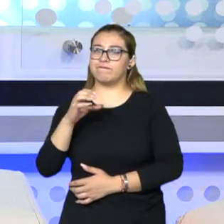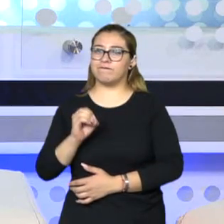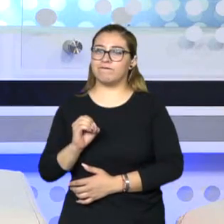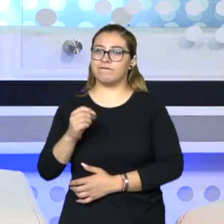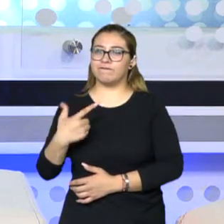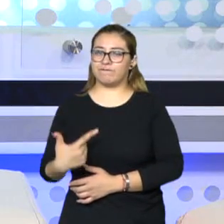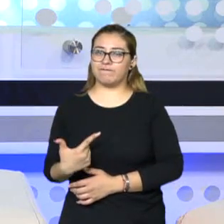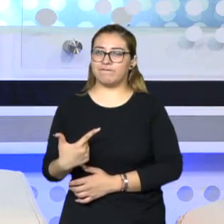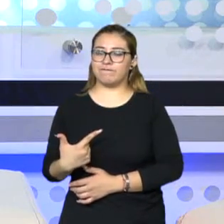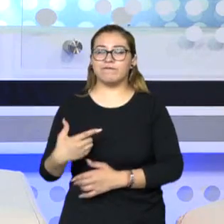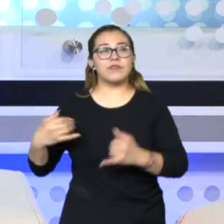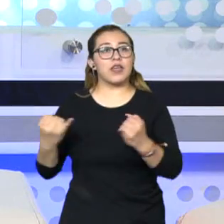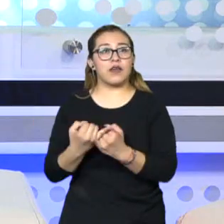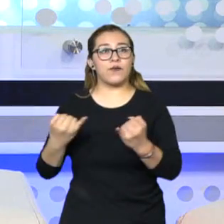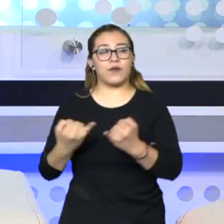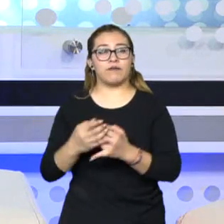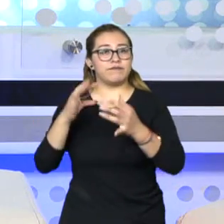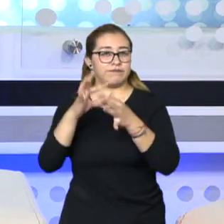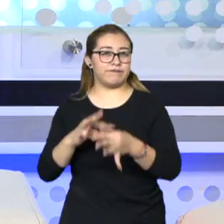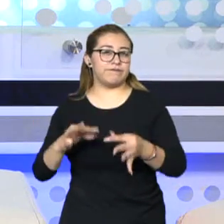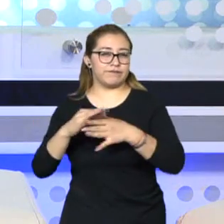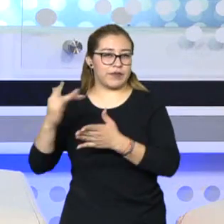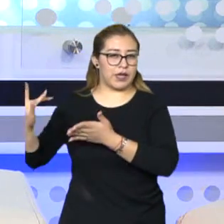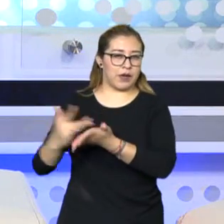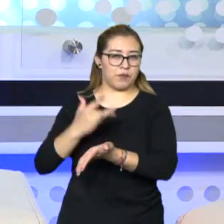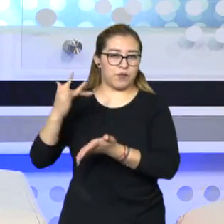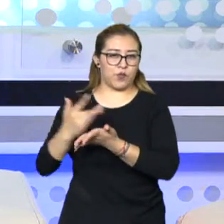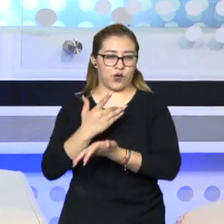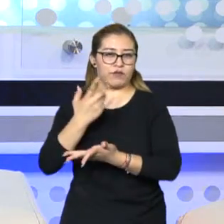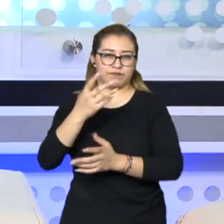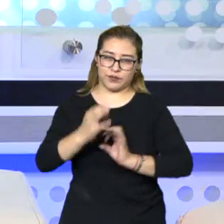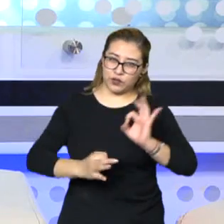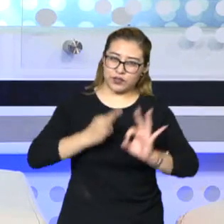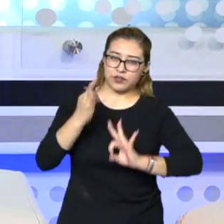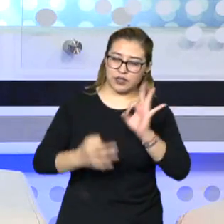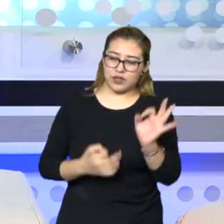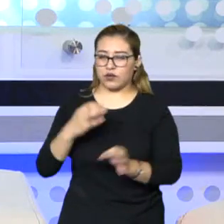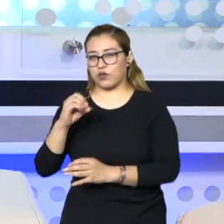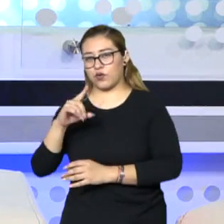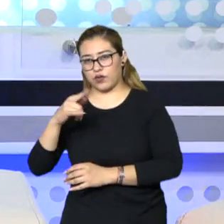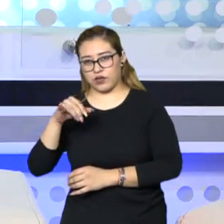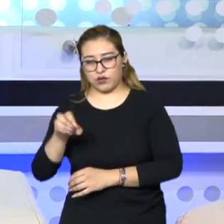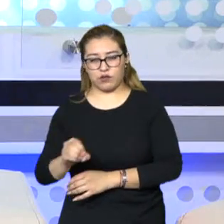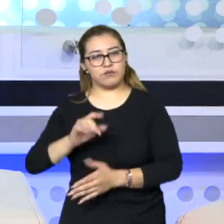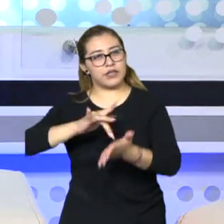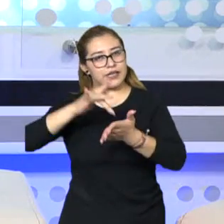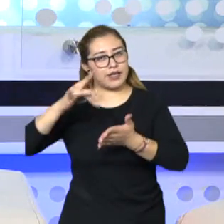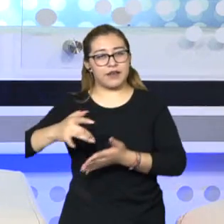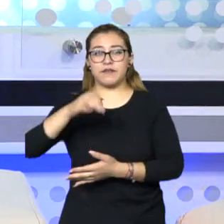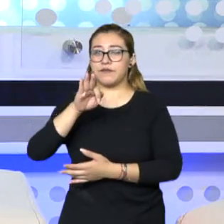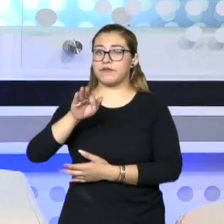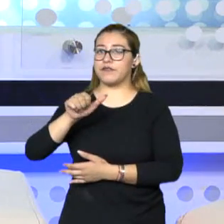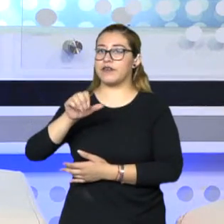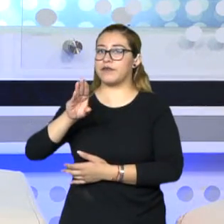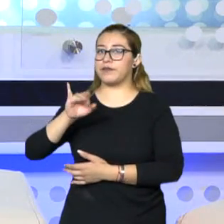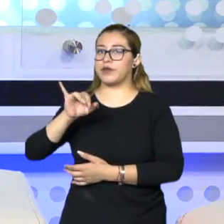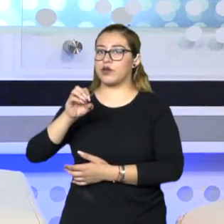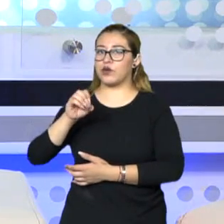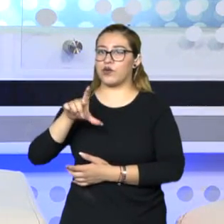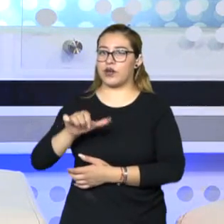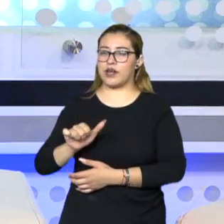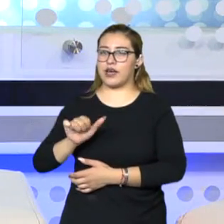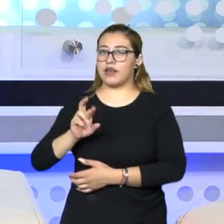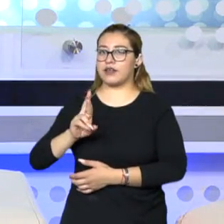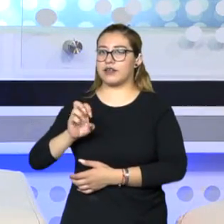favor de realizar a nuestra producción. De verdad, las agradecemos muchísimo. Fabiola Rivera, ella es